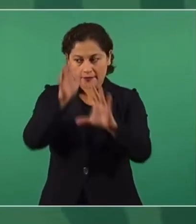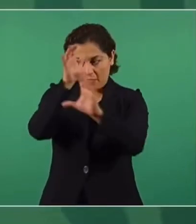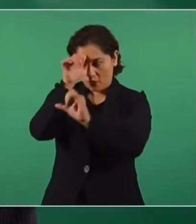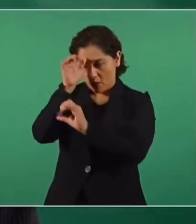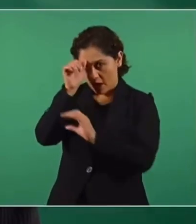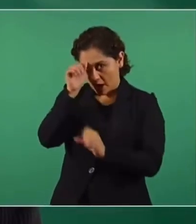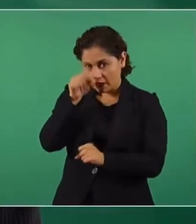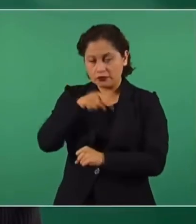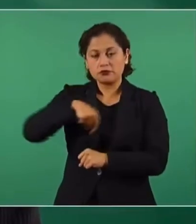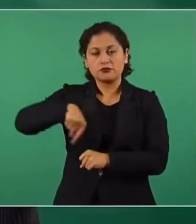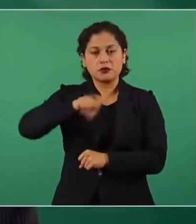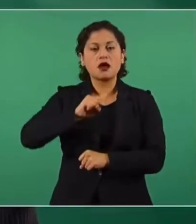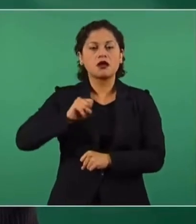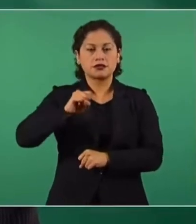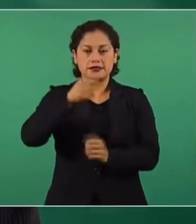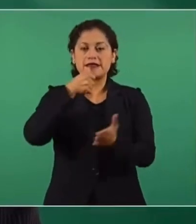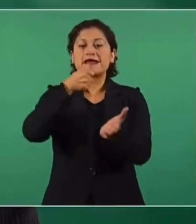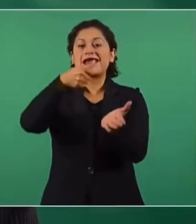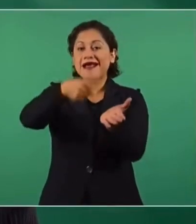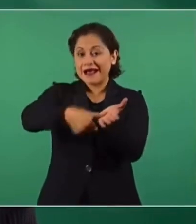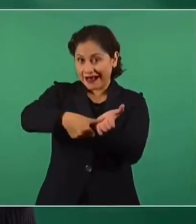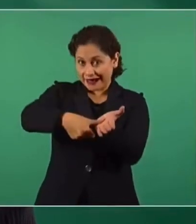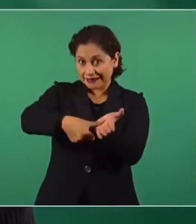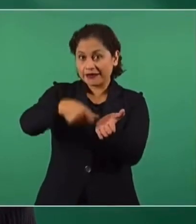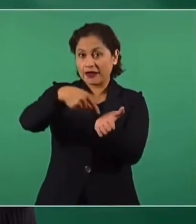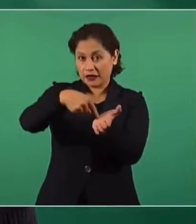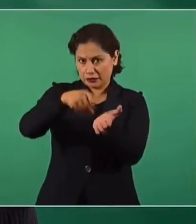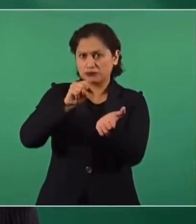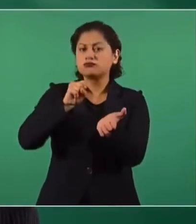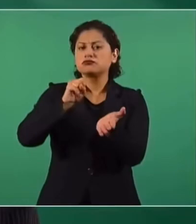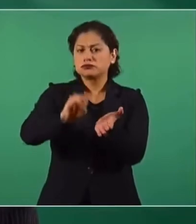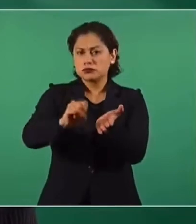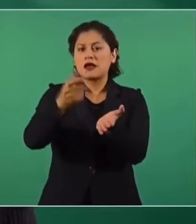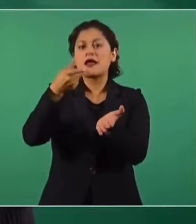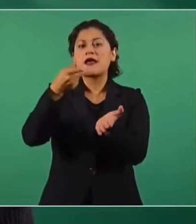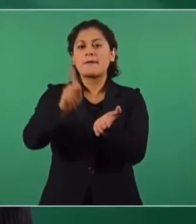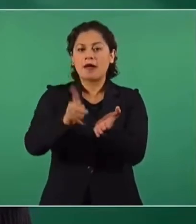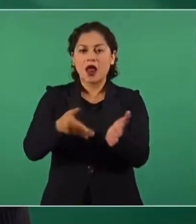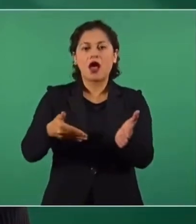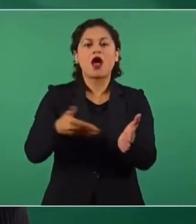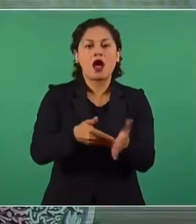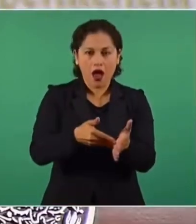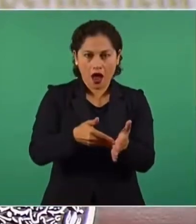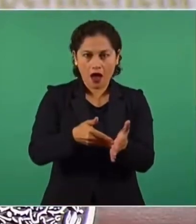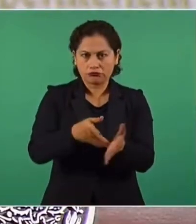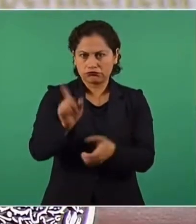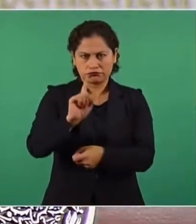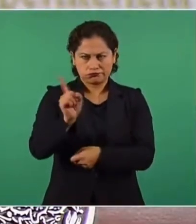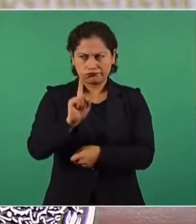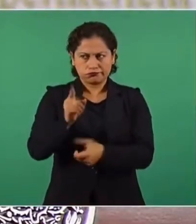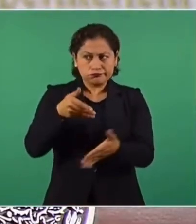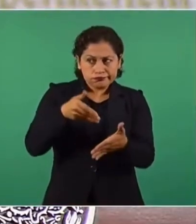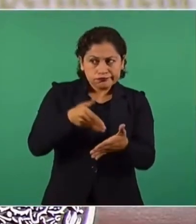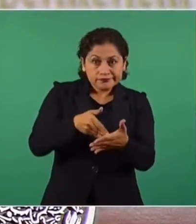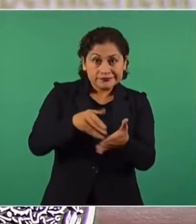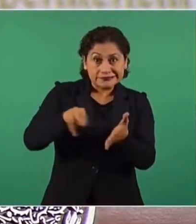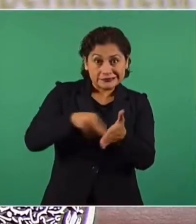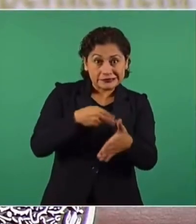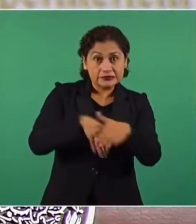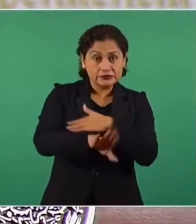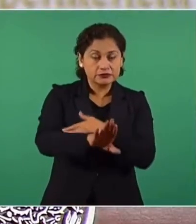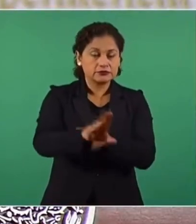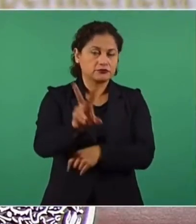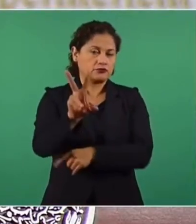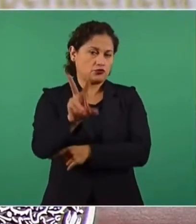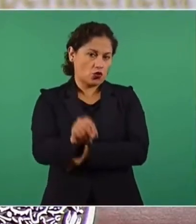analizara que no fuera precisamente una limitante o que no fuera un condicionamiento que pudiera producir en los